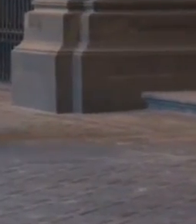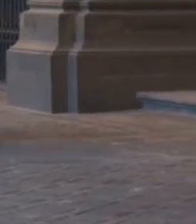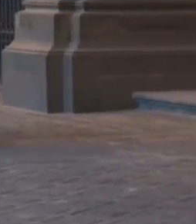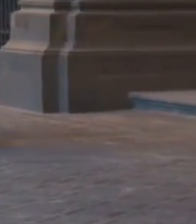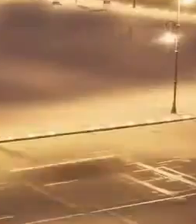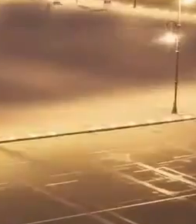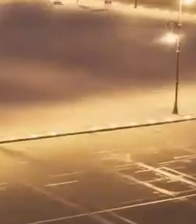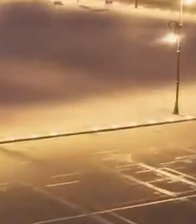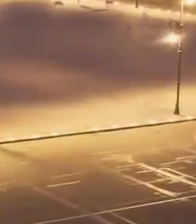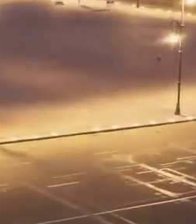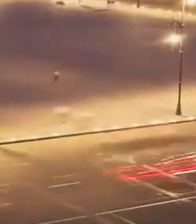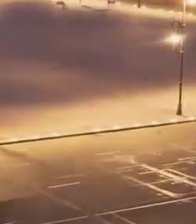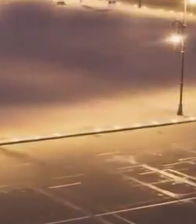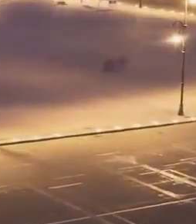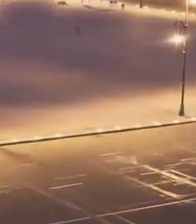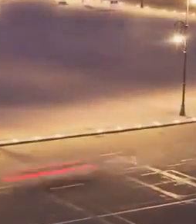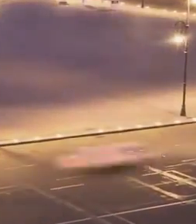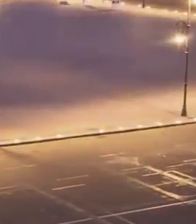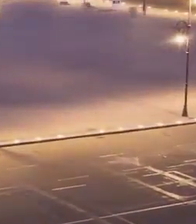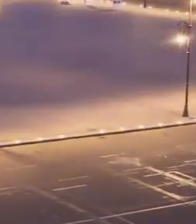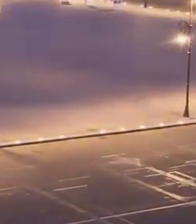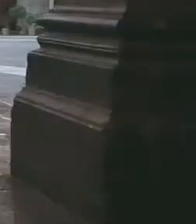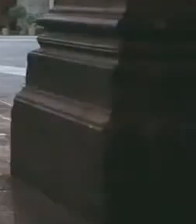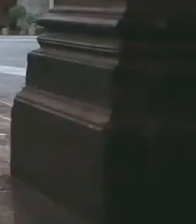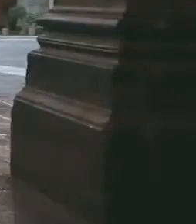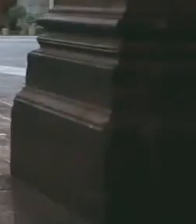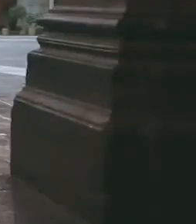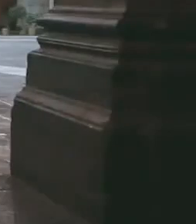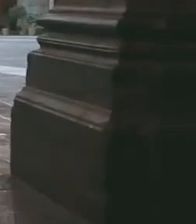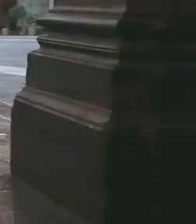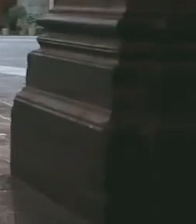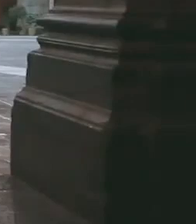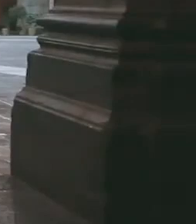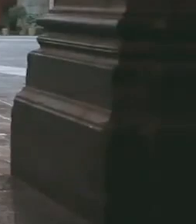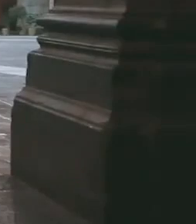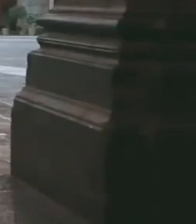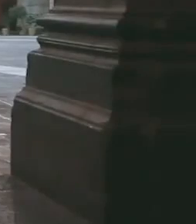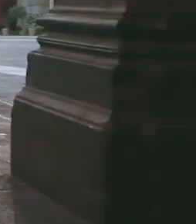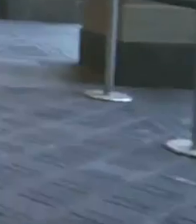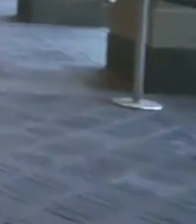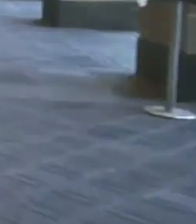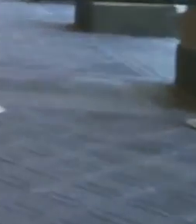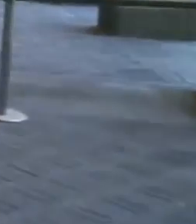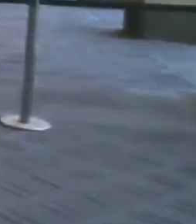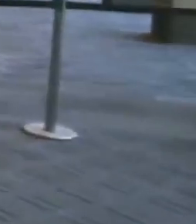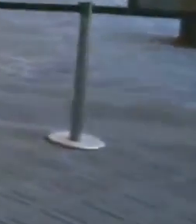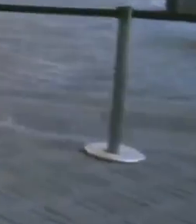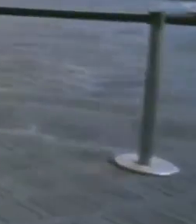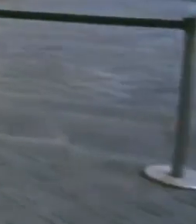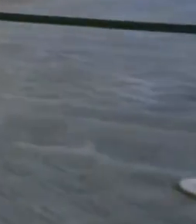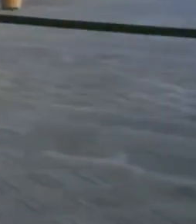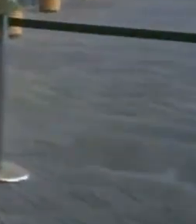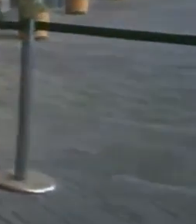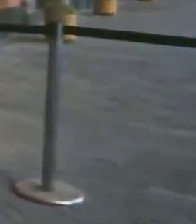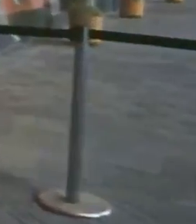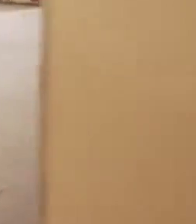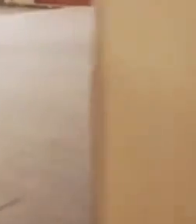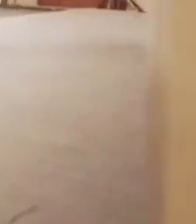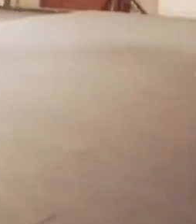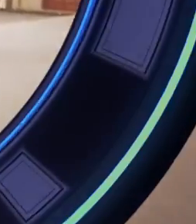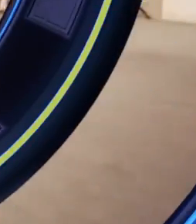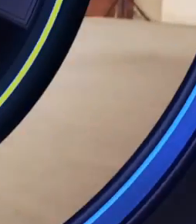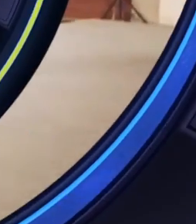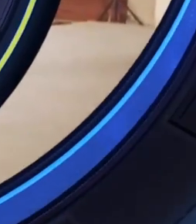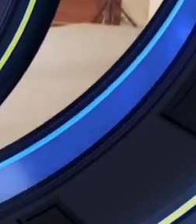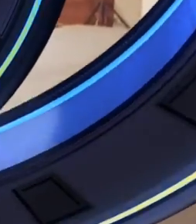años para que terminen su condena en casa, así como a los mayores de 65 años que presenten enfermedades